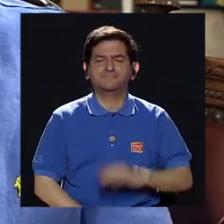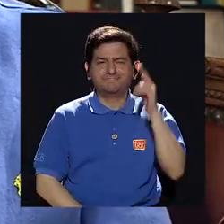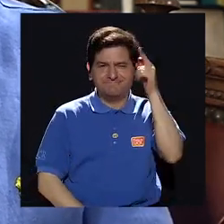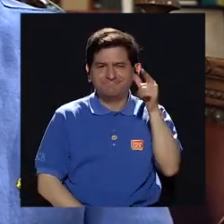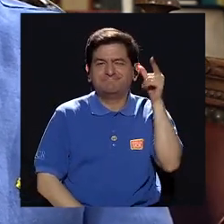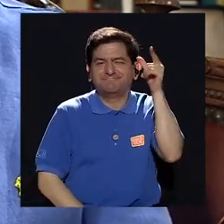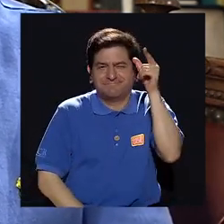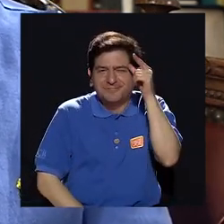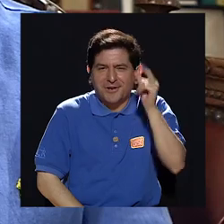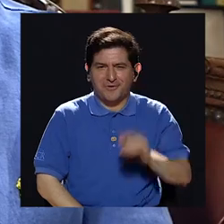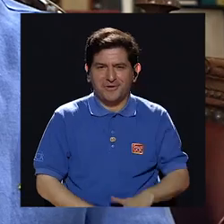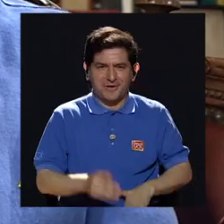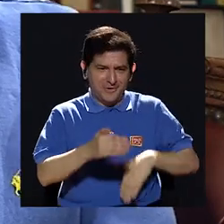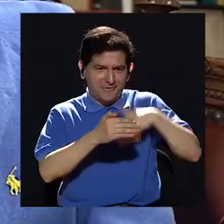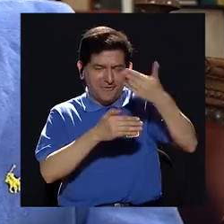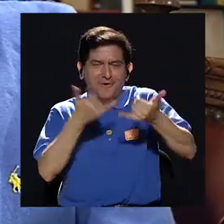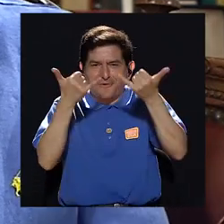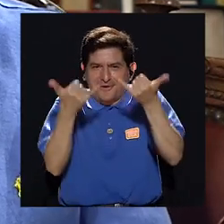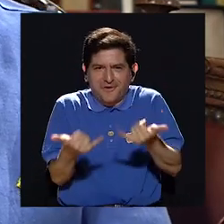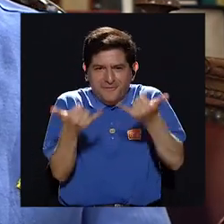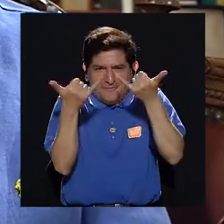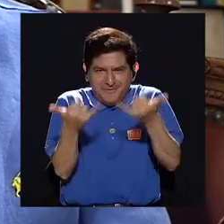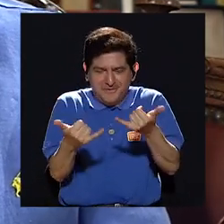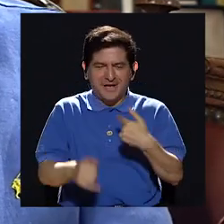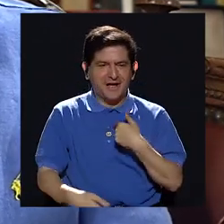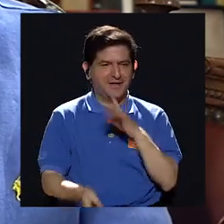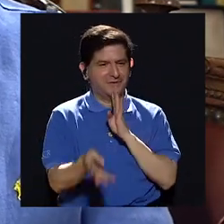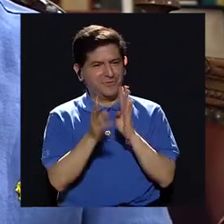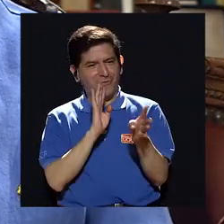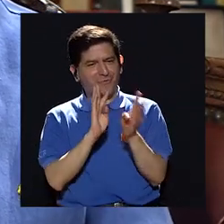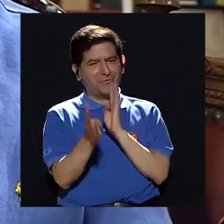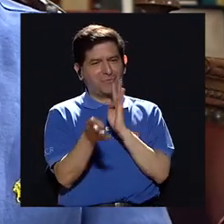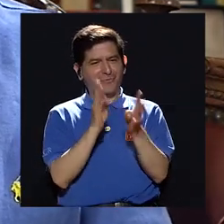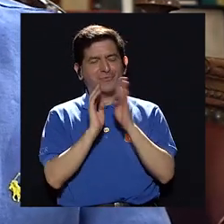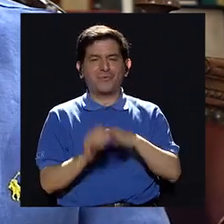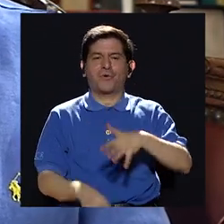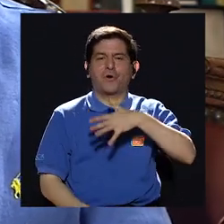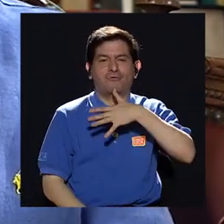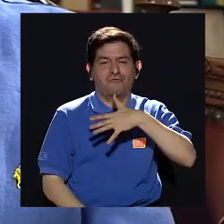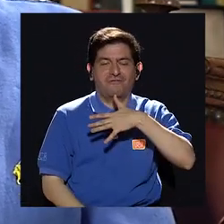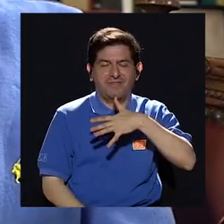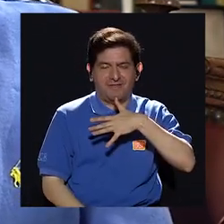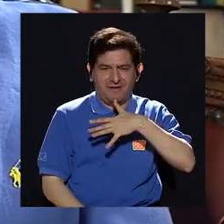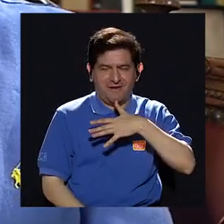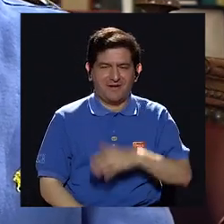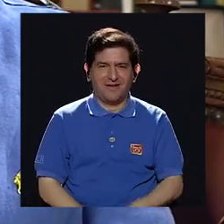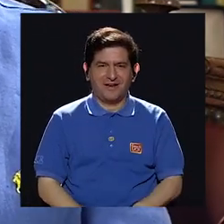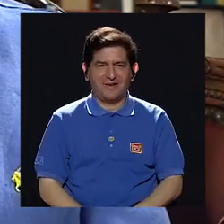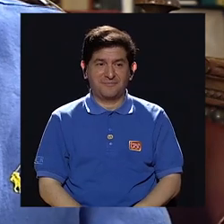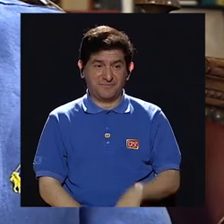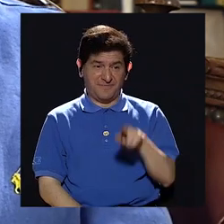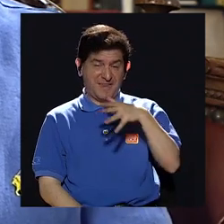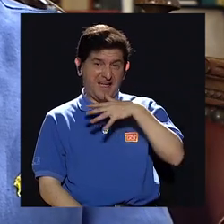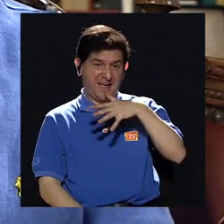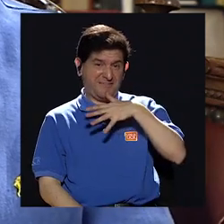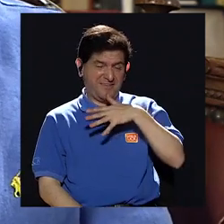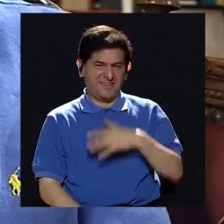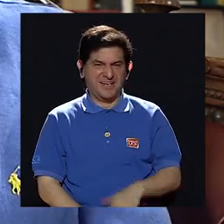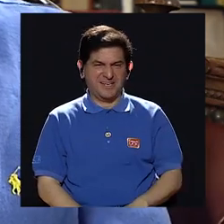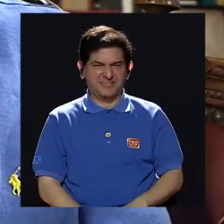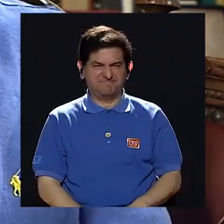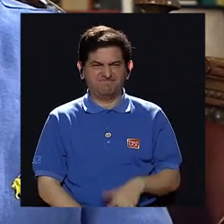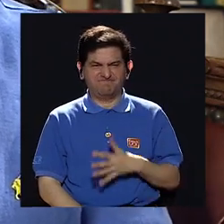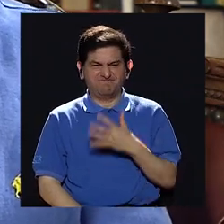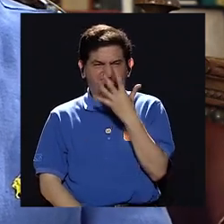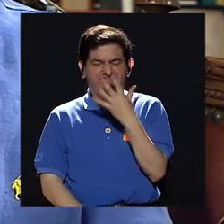evidentemente después cuando ya logré hablar mucho con Fidel Castro a Fidel Castro le molestaba